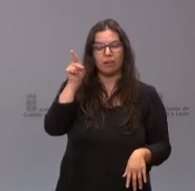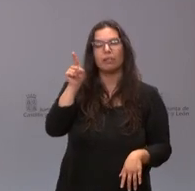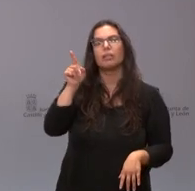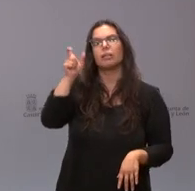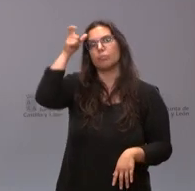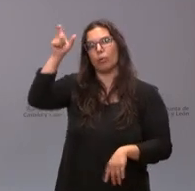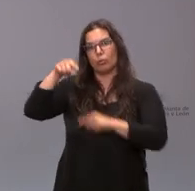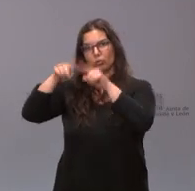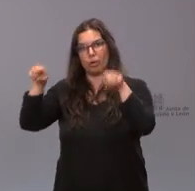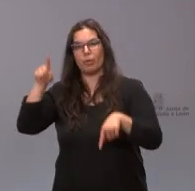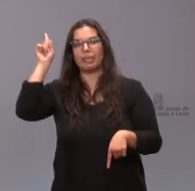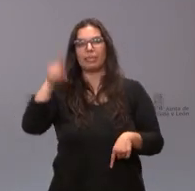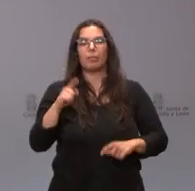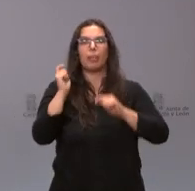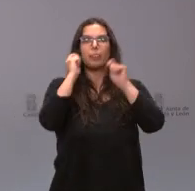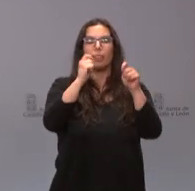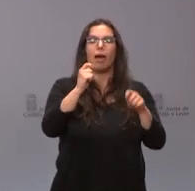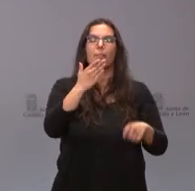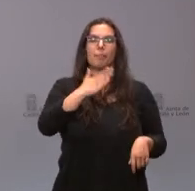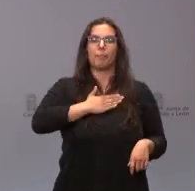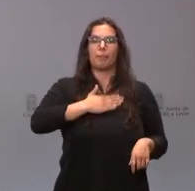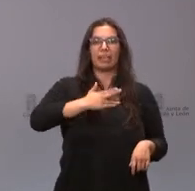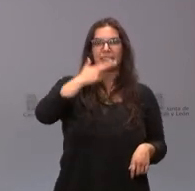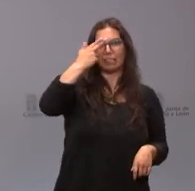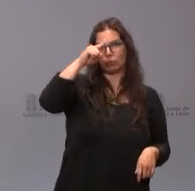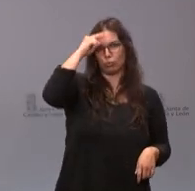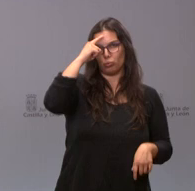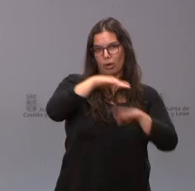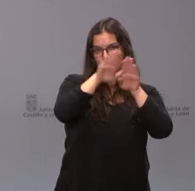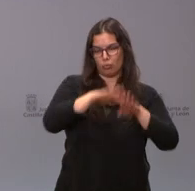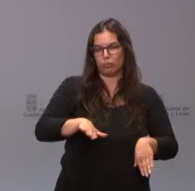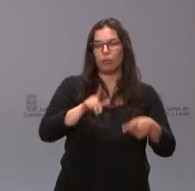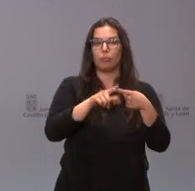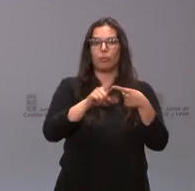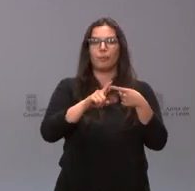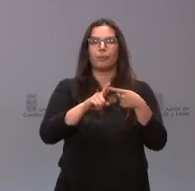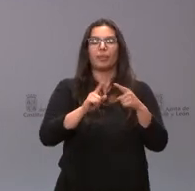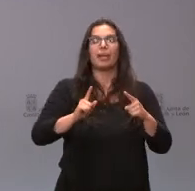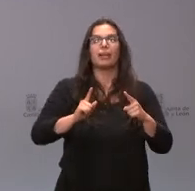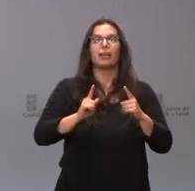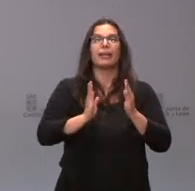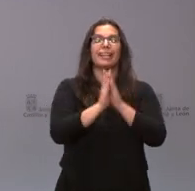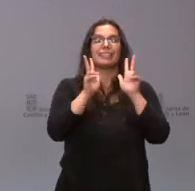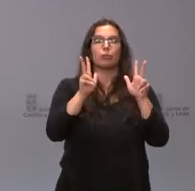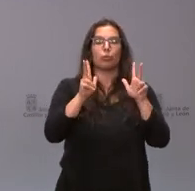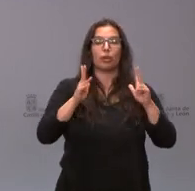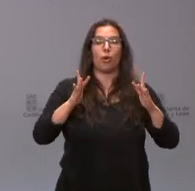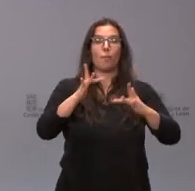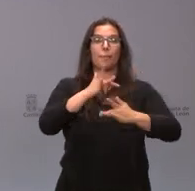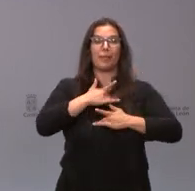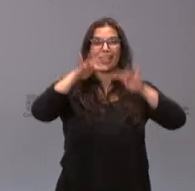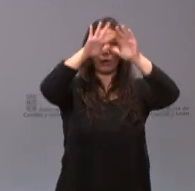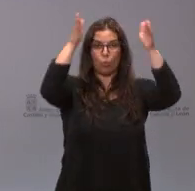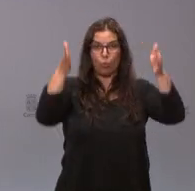declaraciones de bienes de interés cultural. Para terminar, en primer lugar, la declaración del Santuario de la Virgen de la Cueva